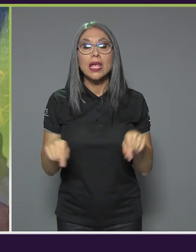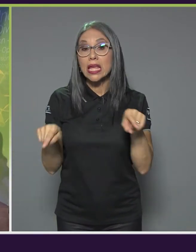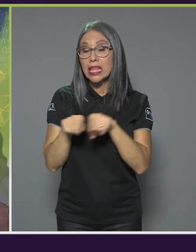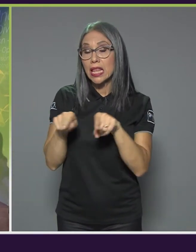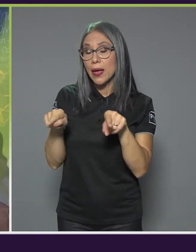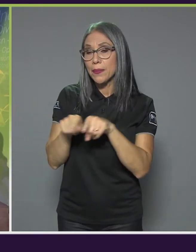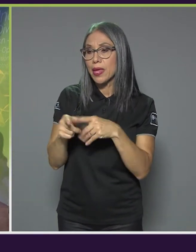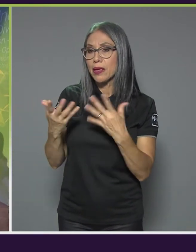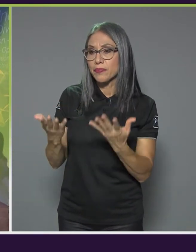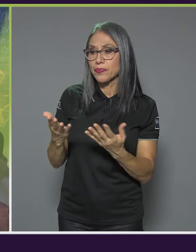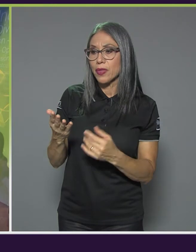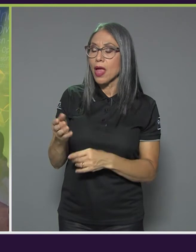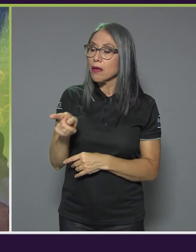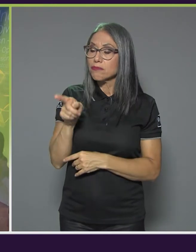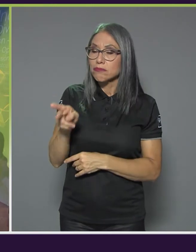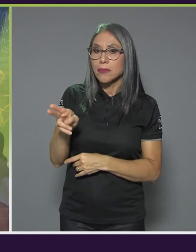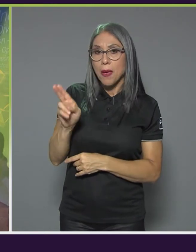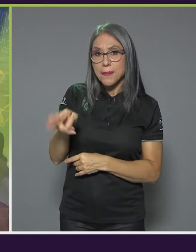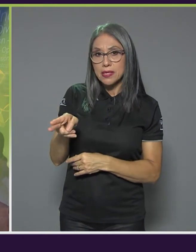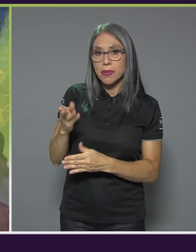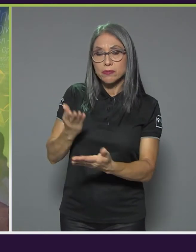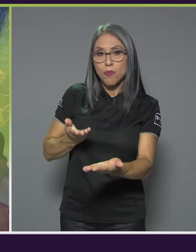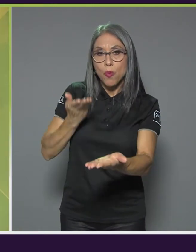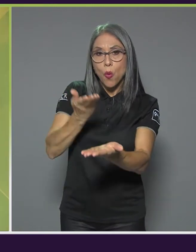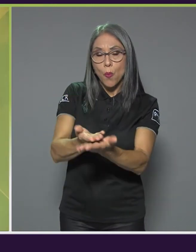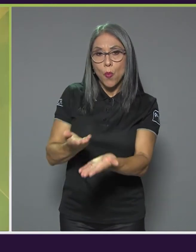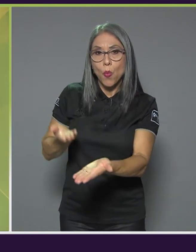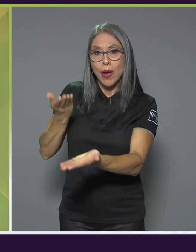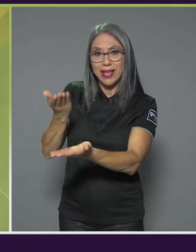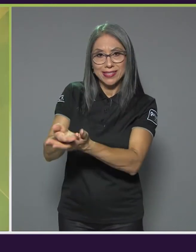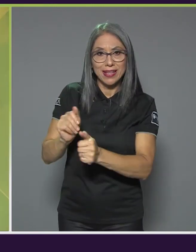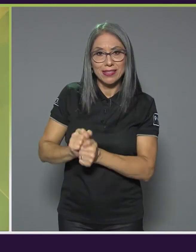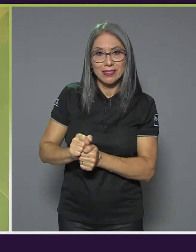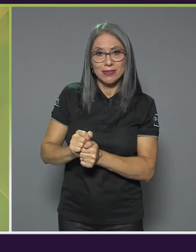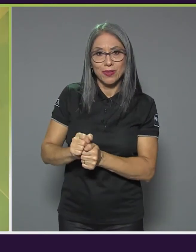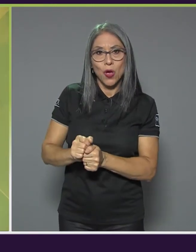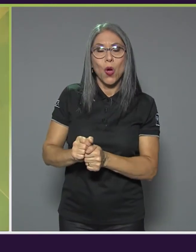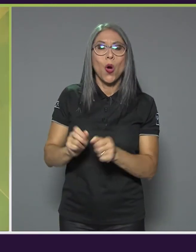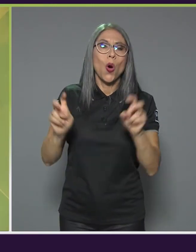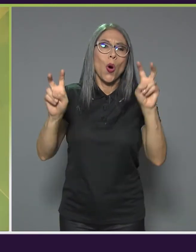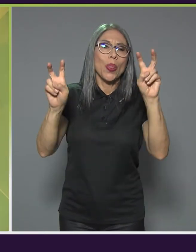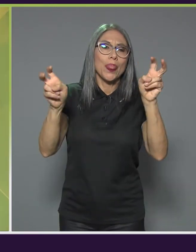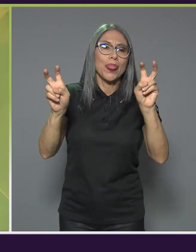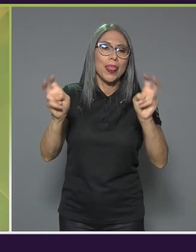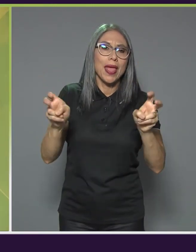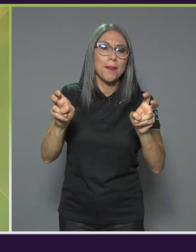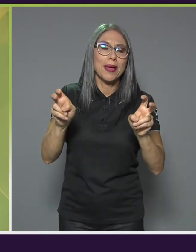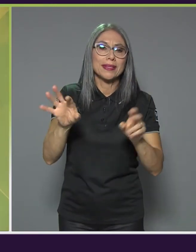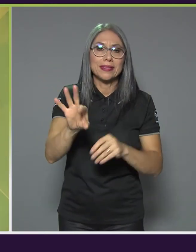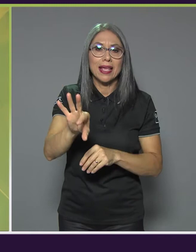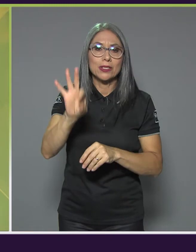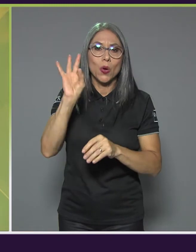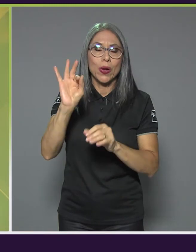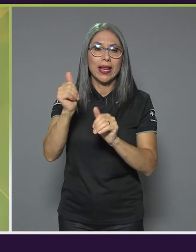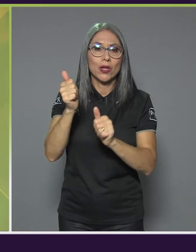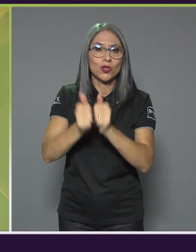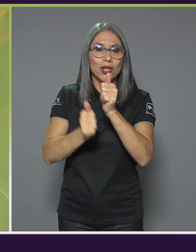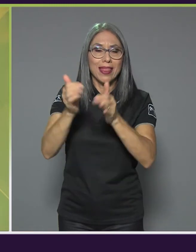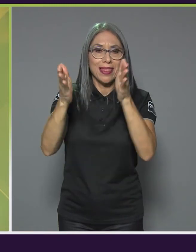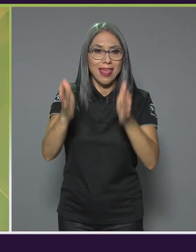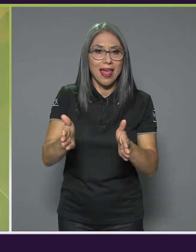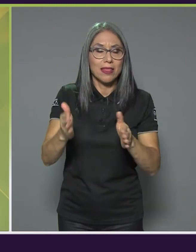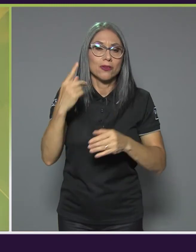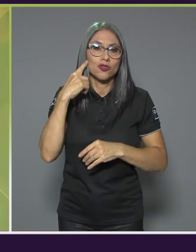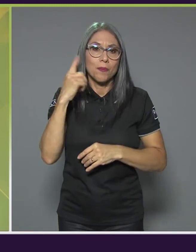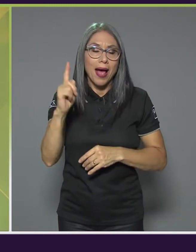mismas propuestas o los temas que eligen los candidatos para también constantemente traerlos a colación en